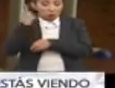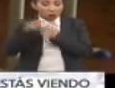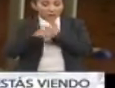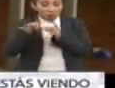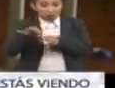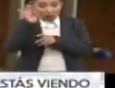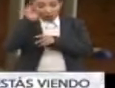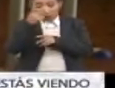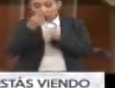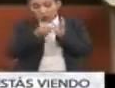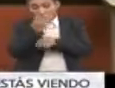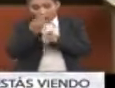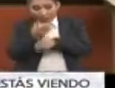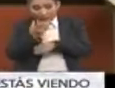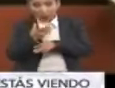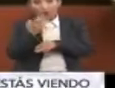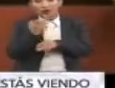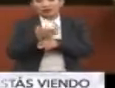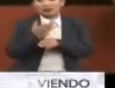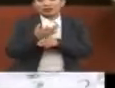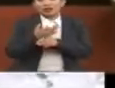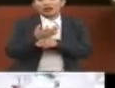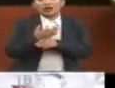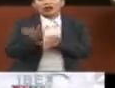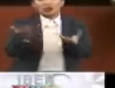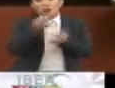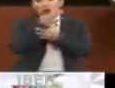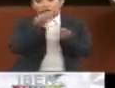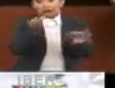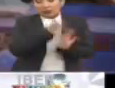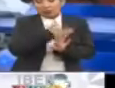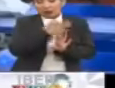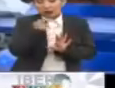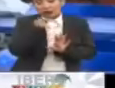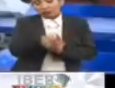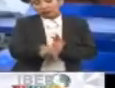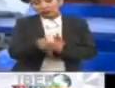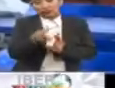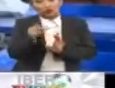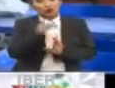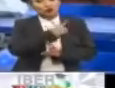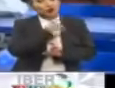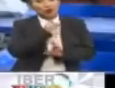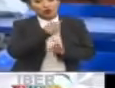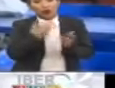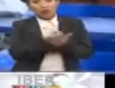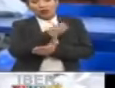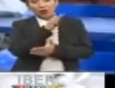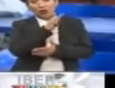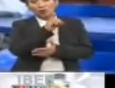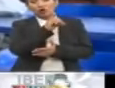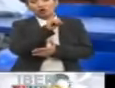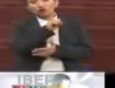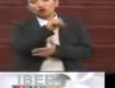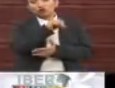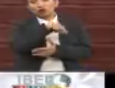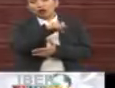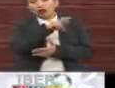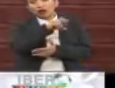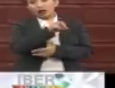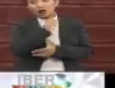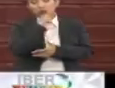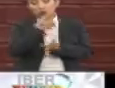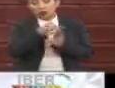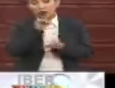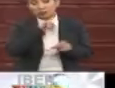la gran novedad, la gran noticia de este primer turno, no es solo la victoria de Bolsonaro, muy